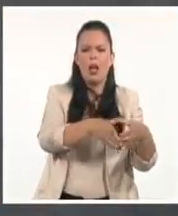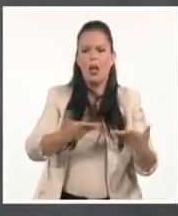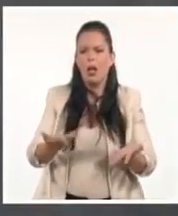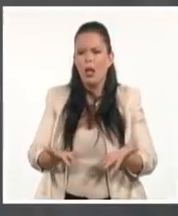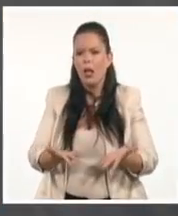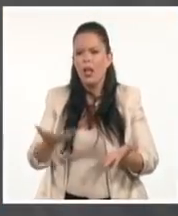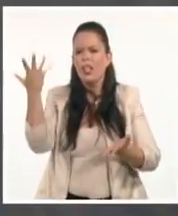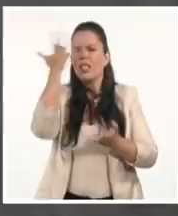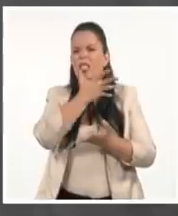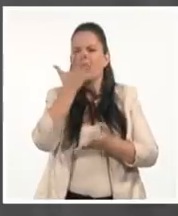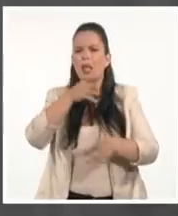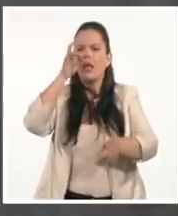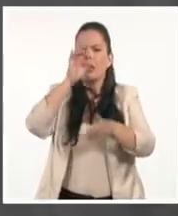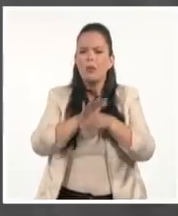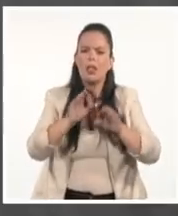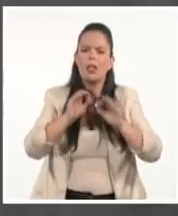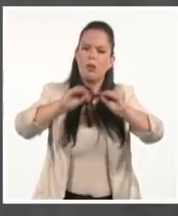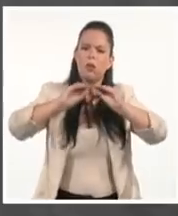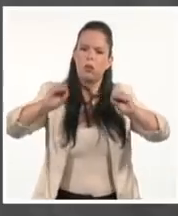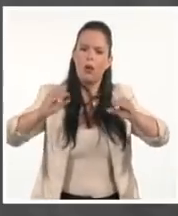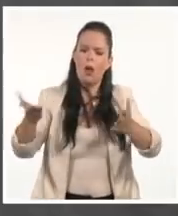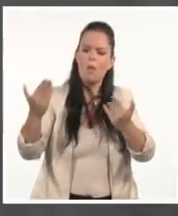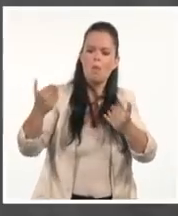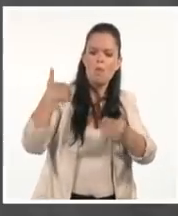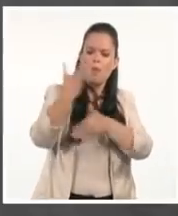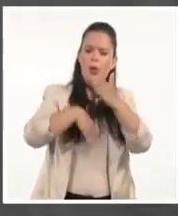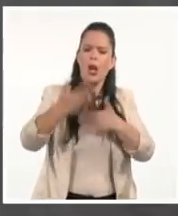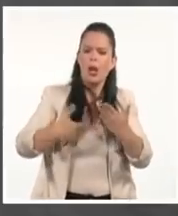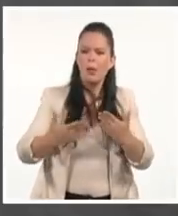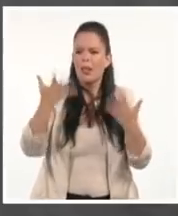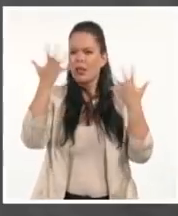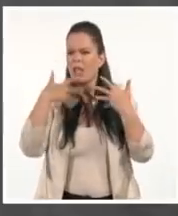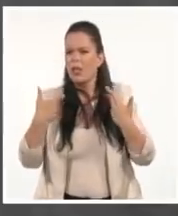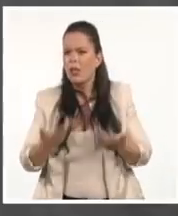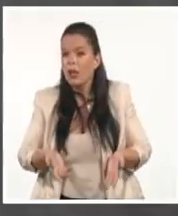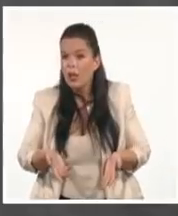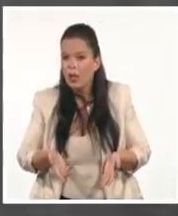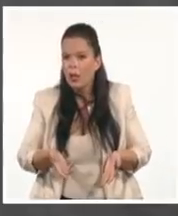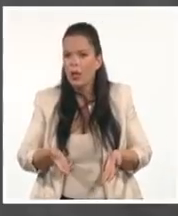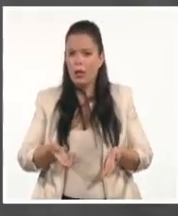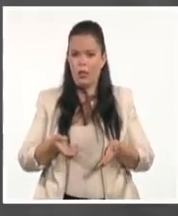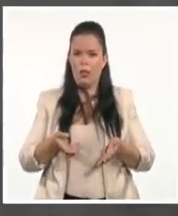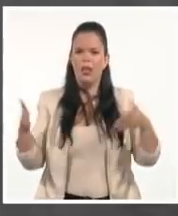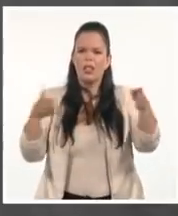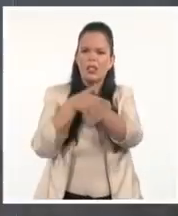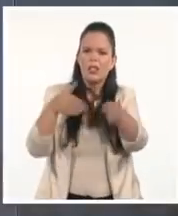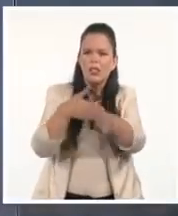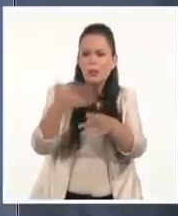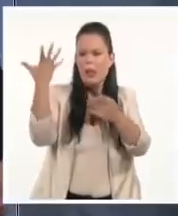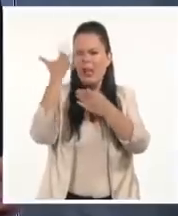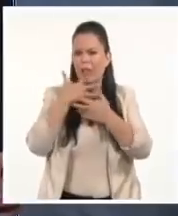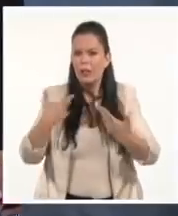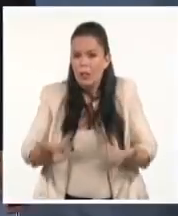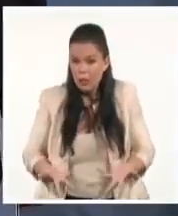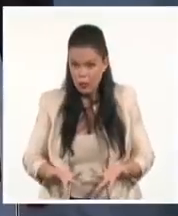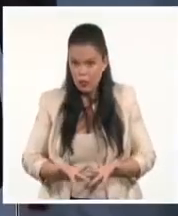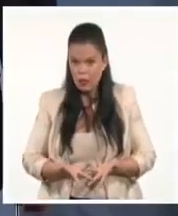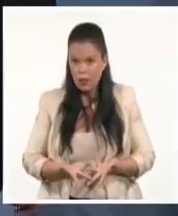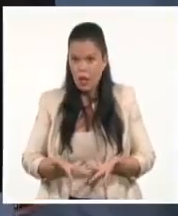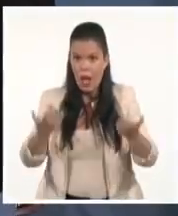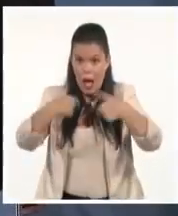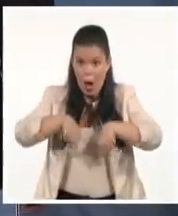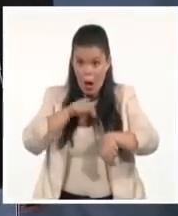¿Quién provocó desorden? Vamos a ser más exactos. En este minuto siguen convocando a las más